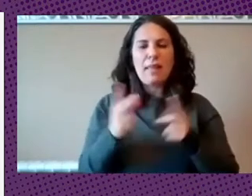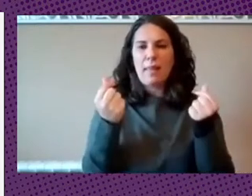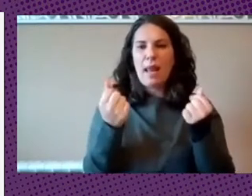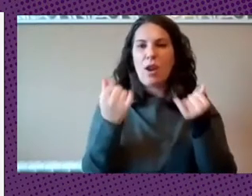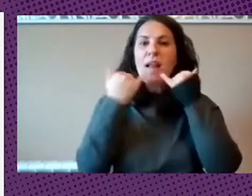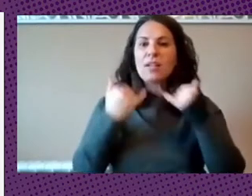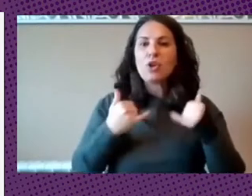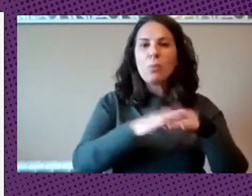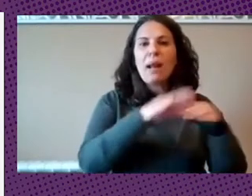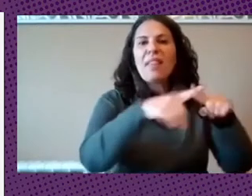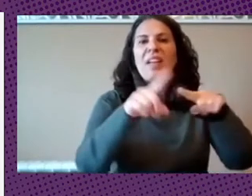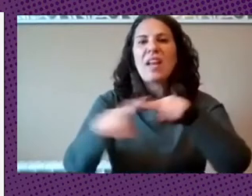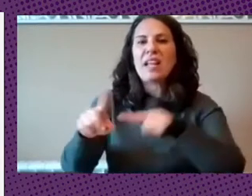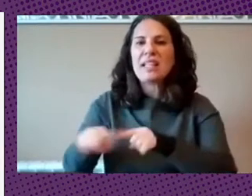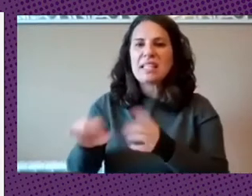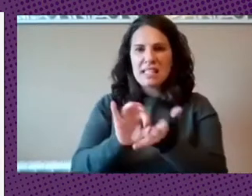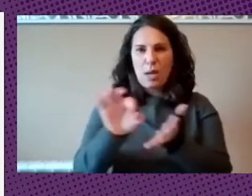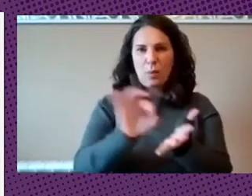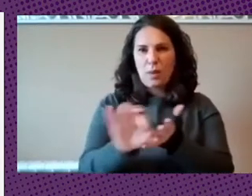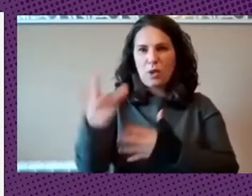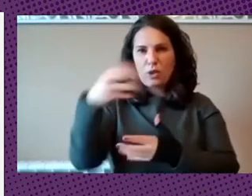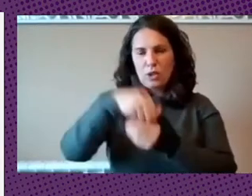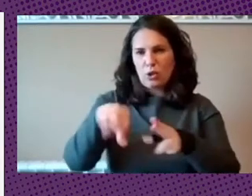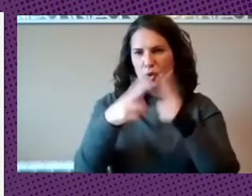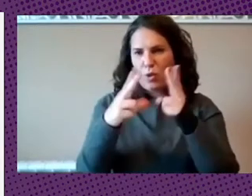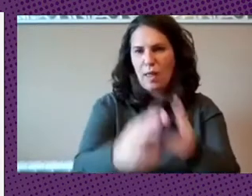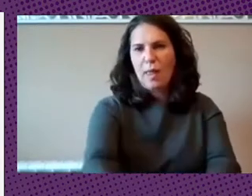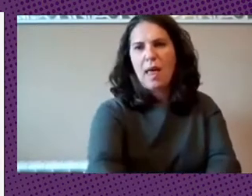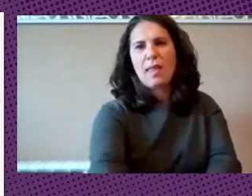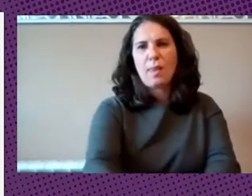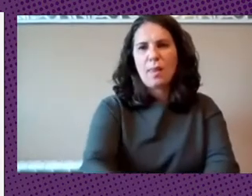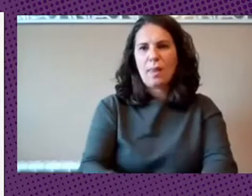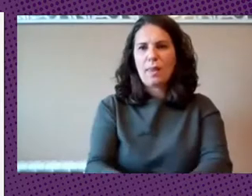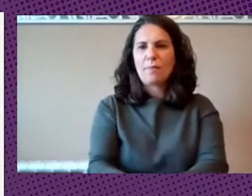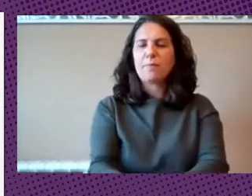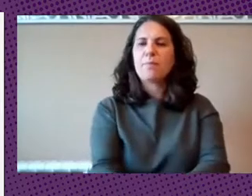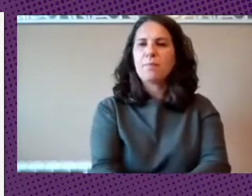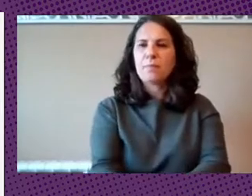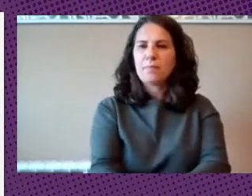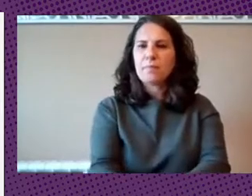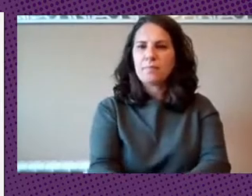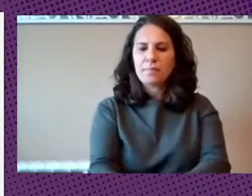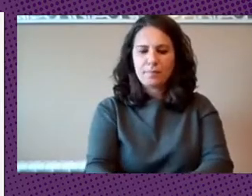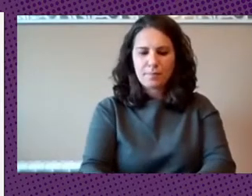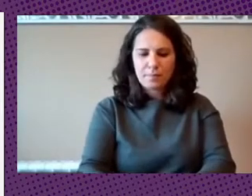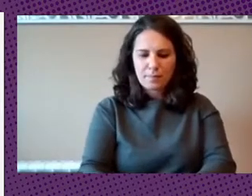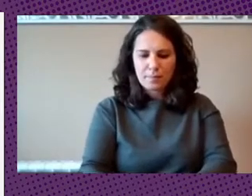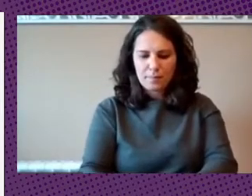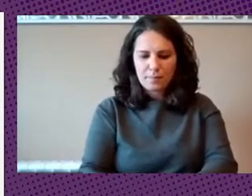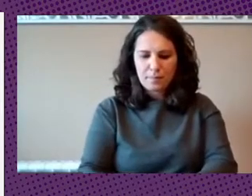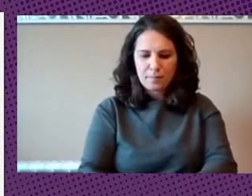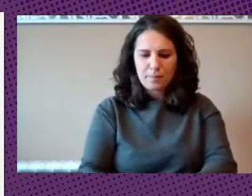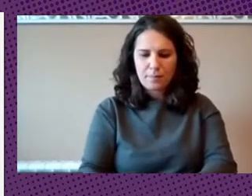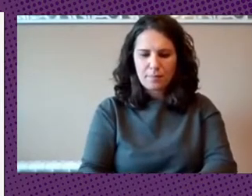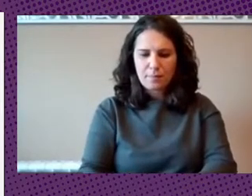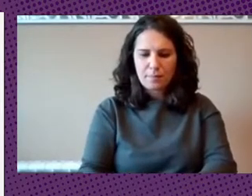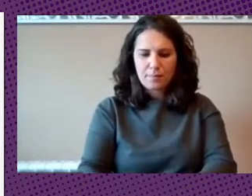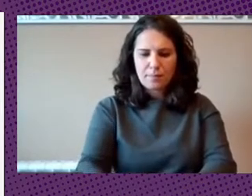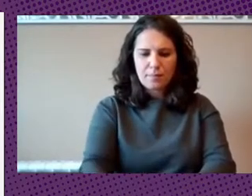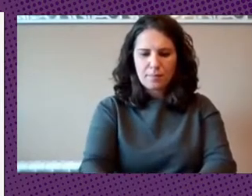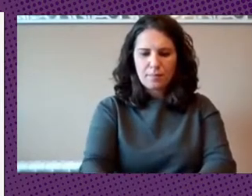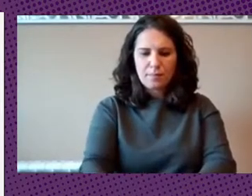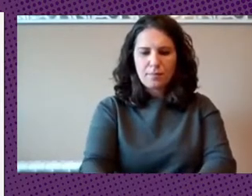distintos servicios en la sociedad esta iniciativa derivó en la amplia